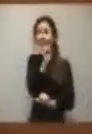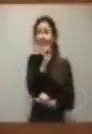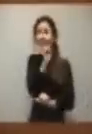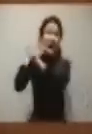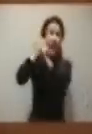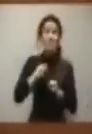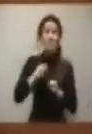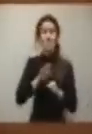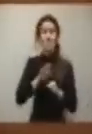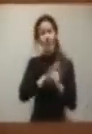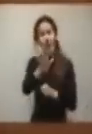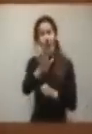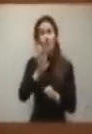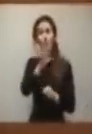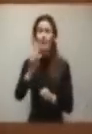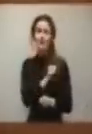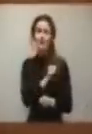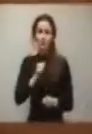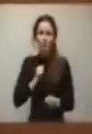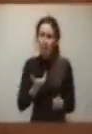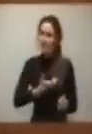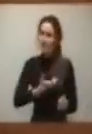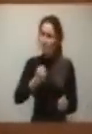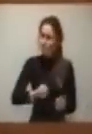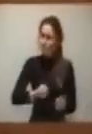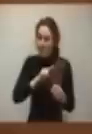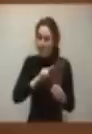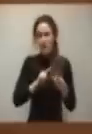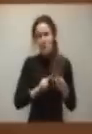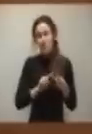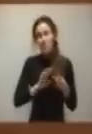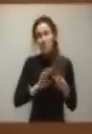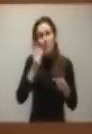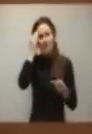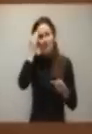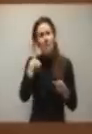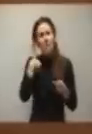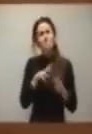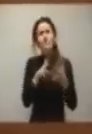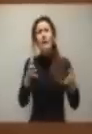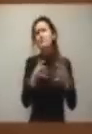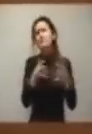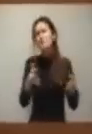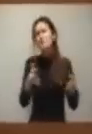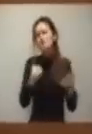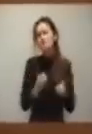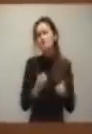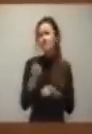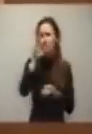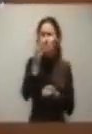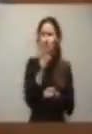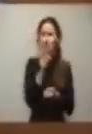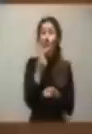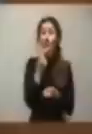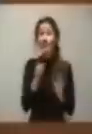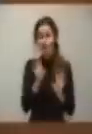las comunidades autónomas, en el ámbito de los ayuntamientos, está bien, también. Yo, últimamente, oigo mucho una frase, que es lo de reducir